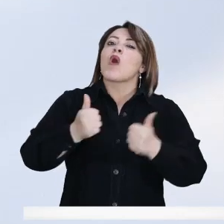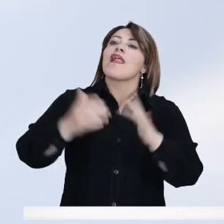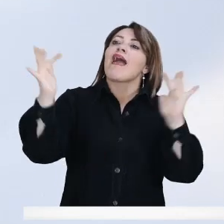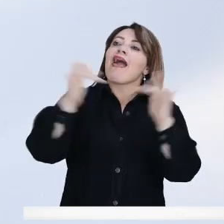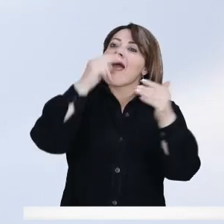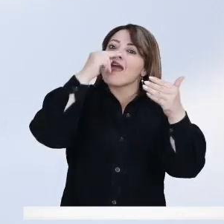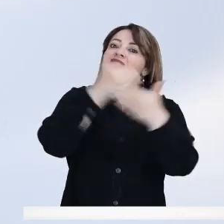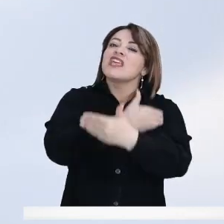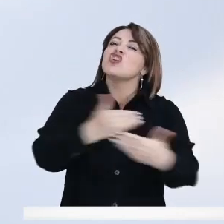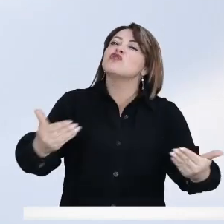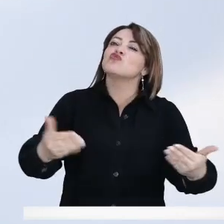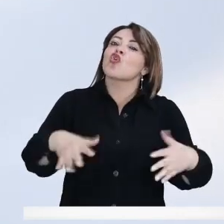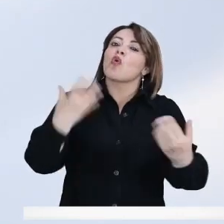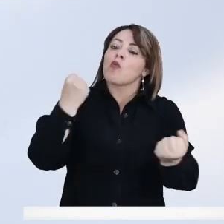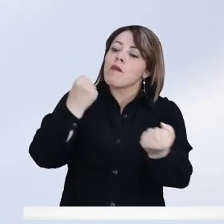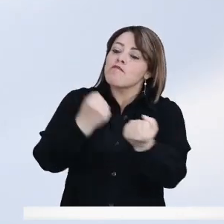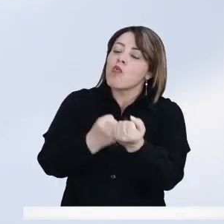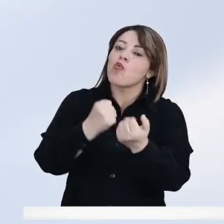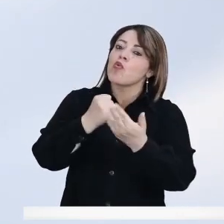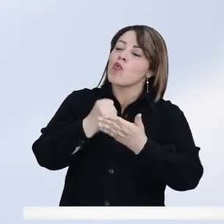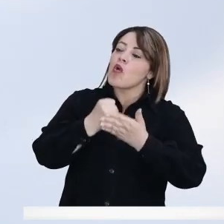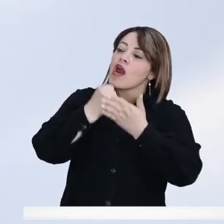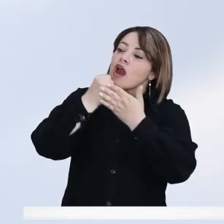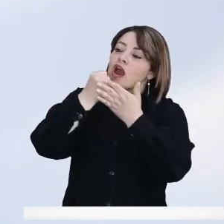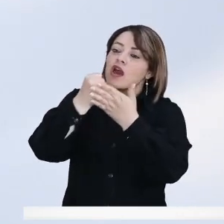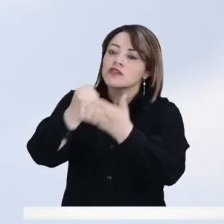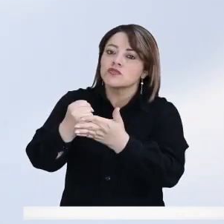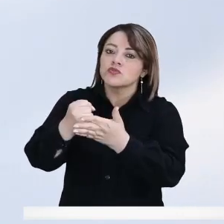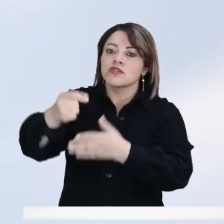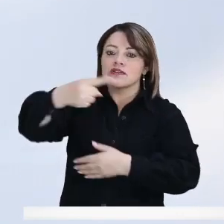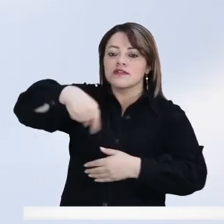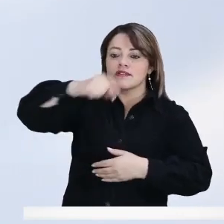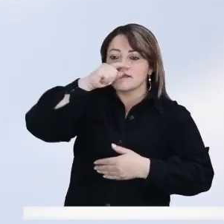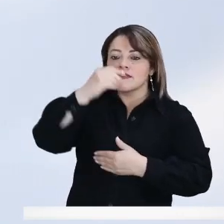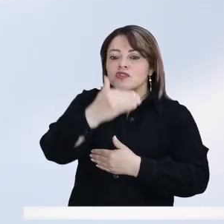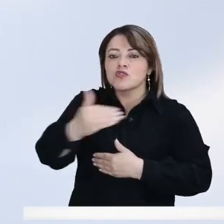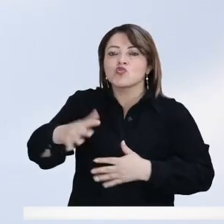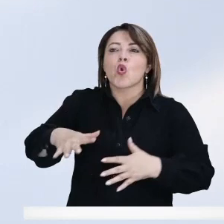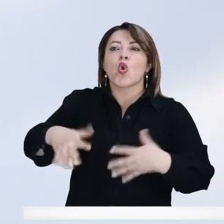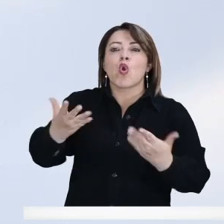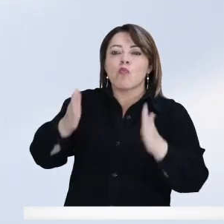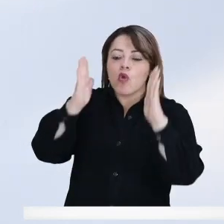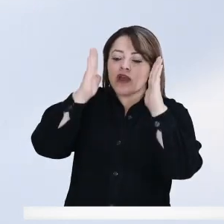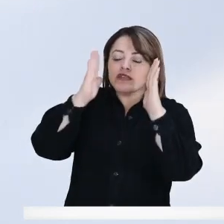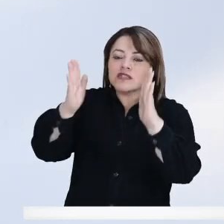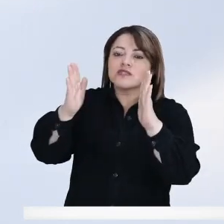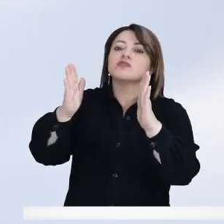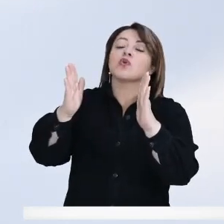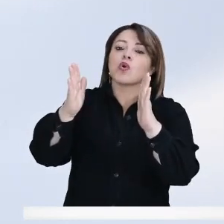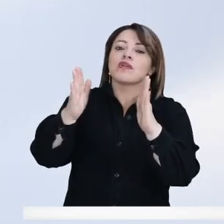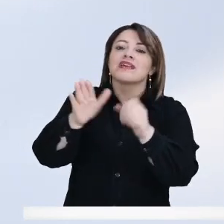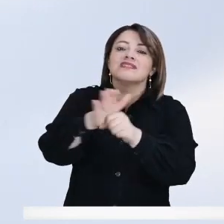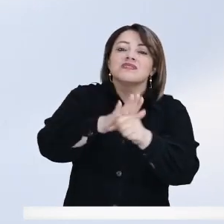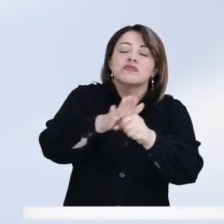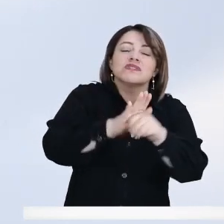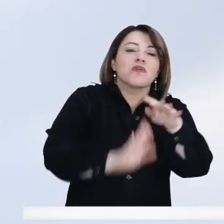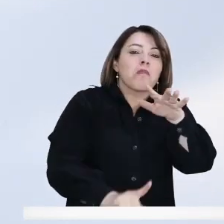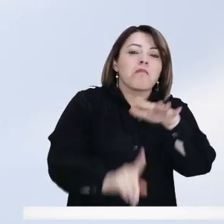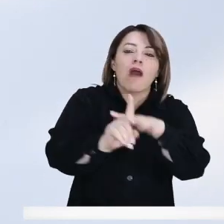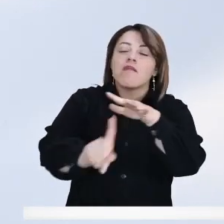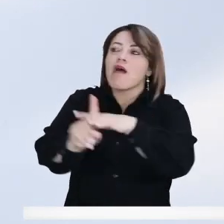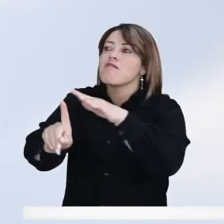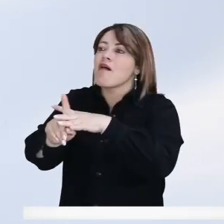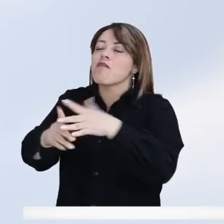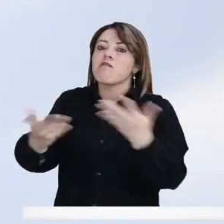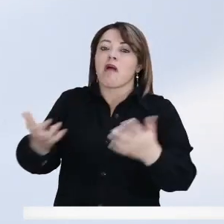a los niños y también los ayudan para que puedan de alguna manera disminuir toda esa cantidad de situaciones a las